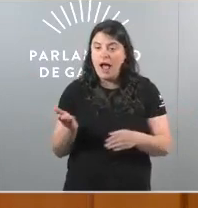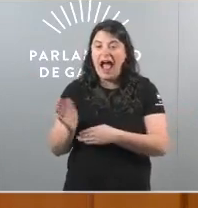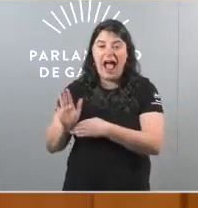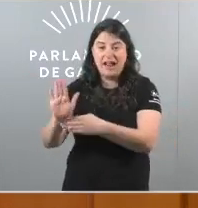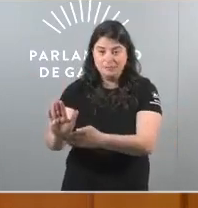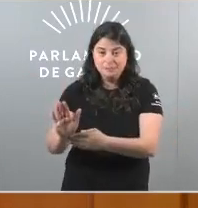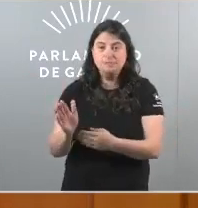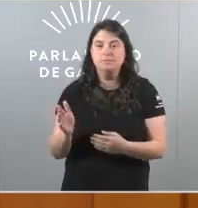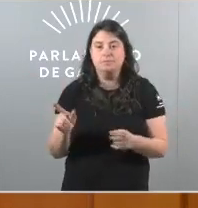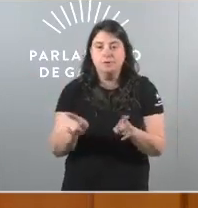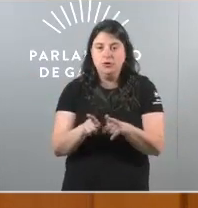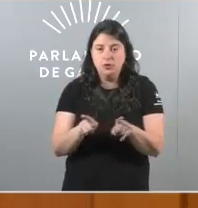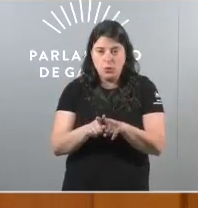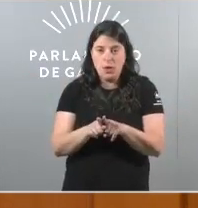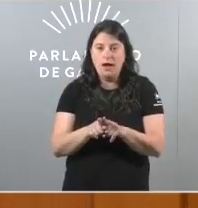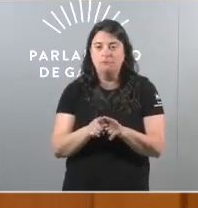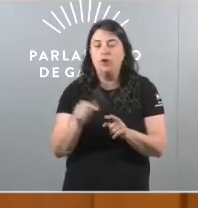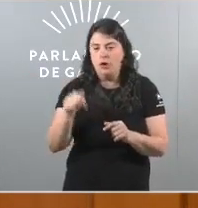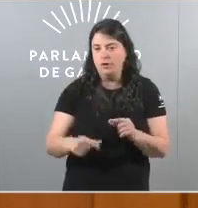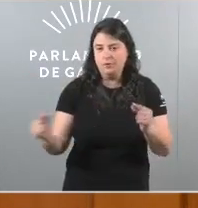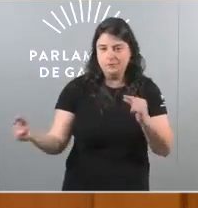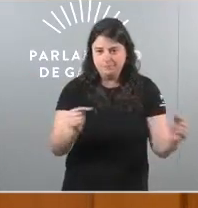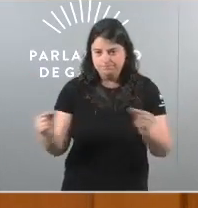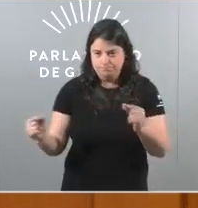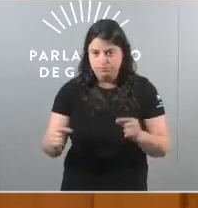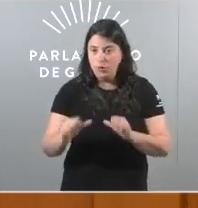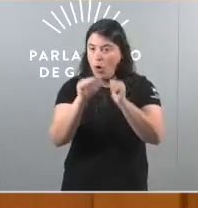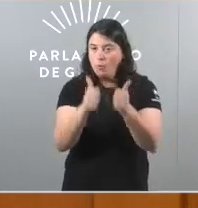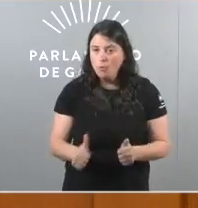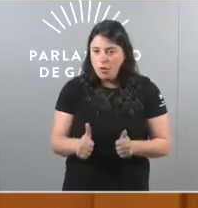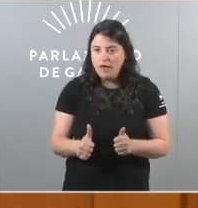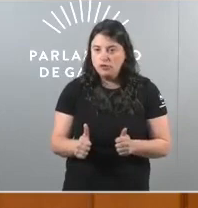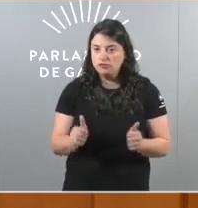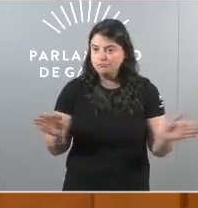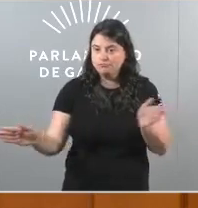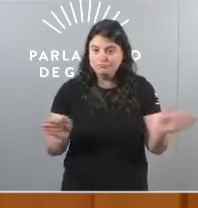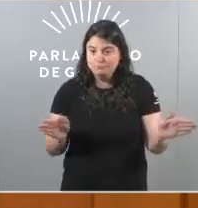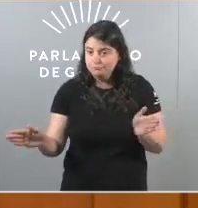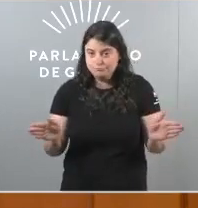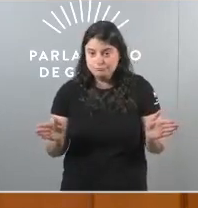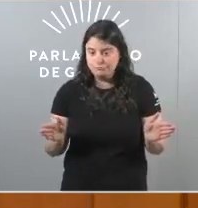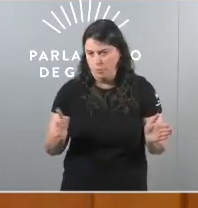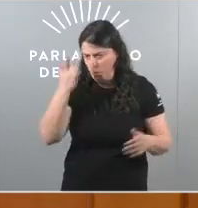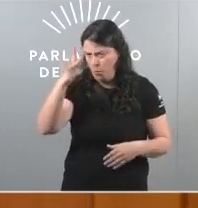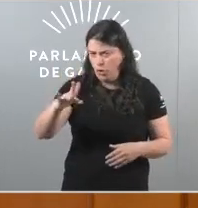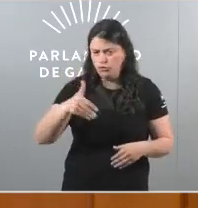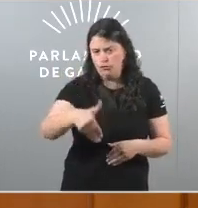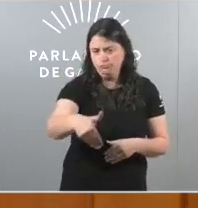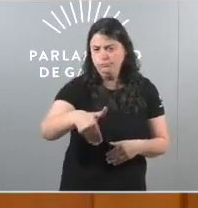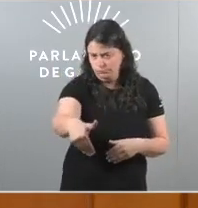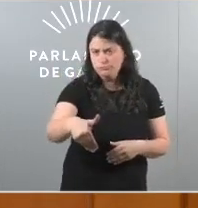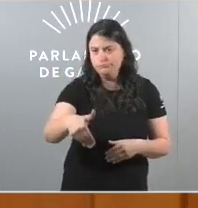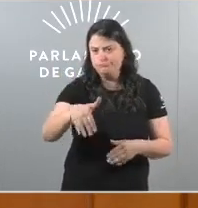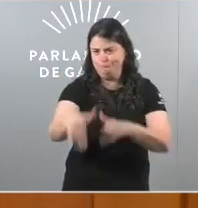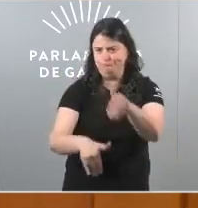que se confrontan nese debate eses son os dous modelos entre os que moi pronto poderán escoller